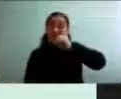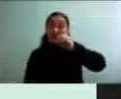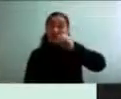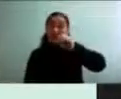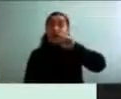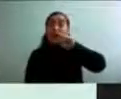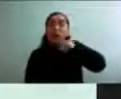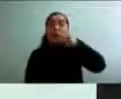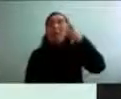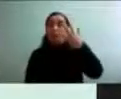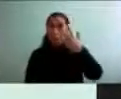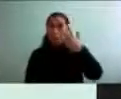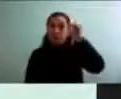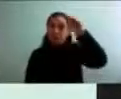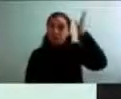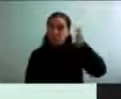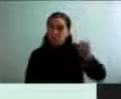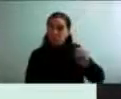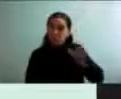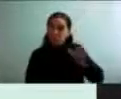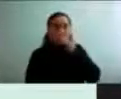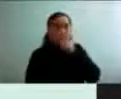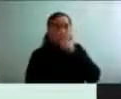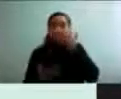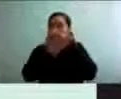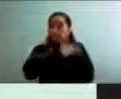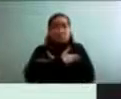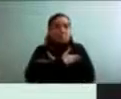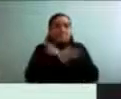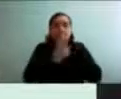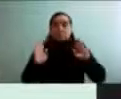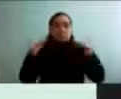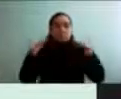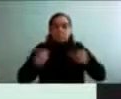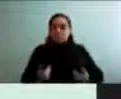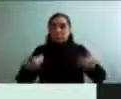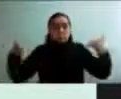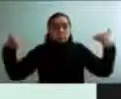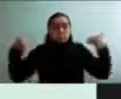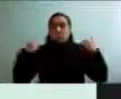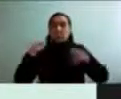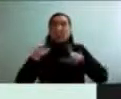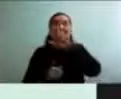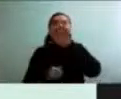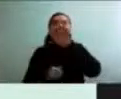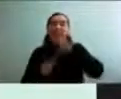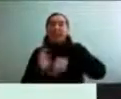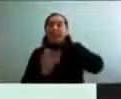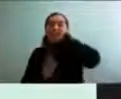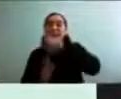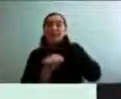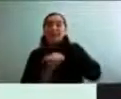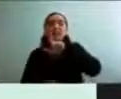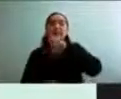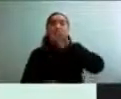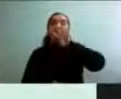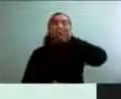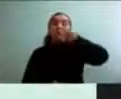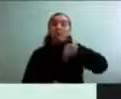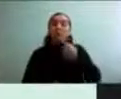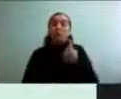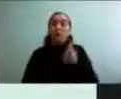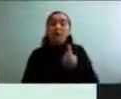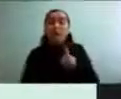encuestada es inactiva físicamente, y de 70 y más años, un 74,7% de las personas